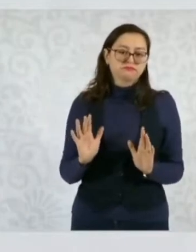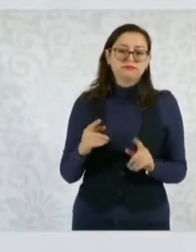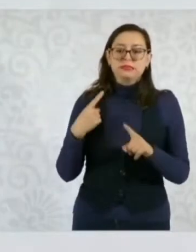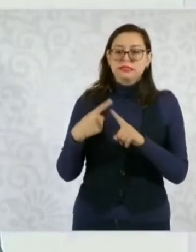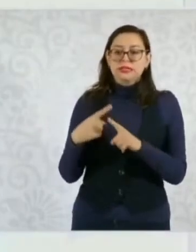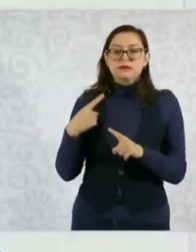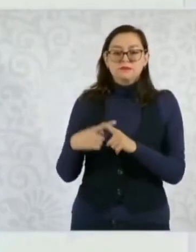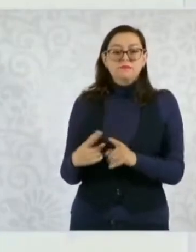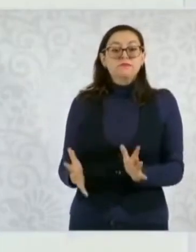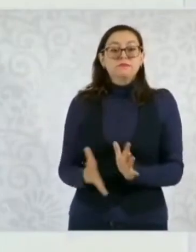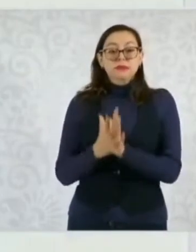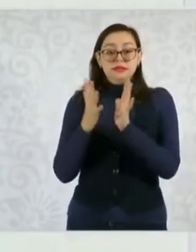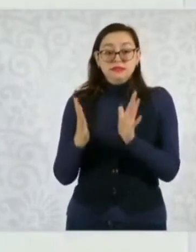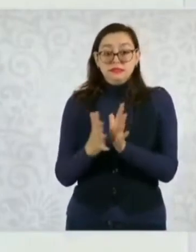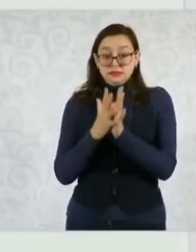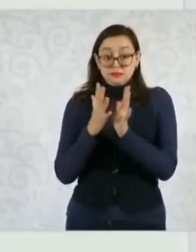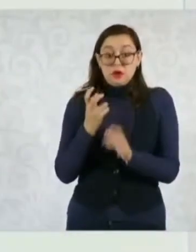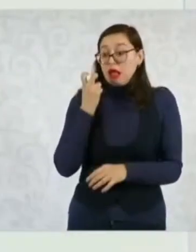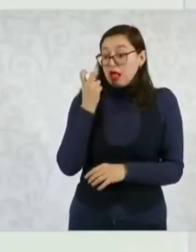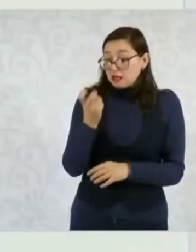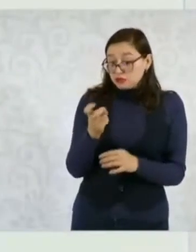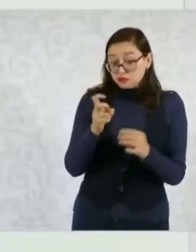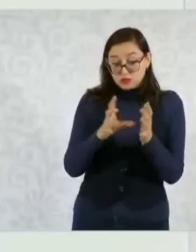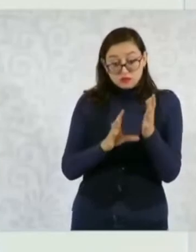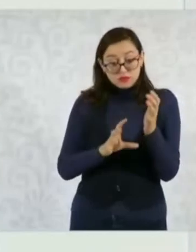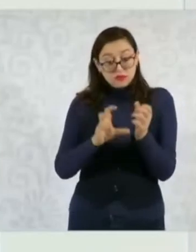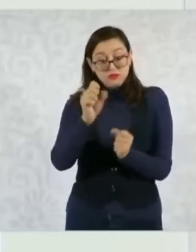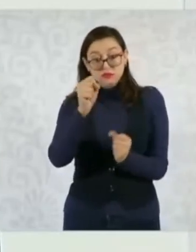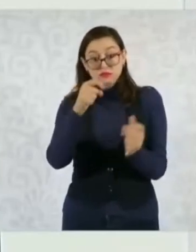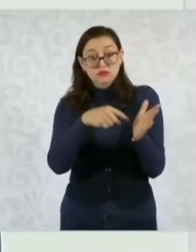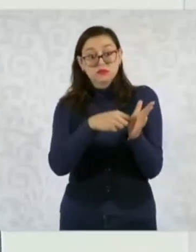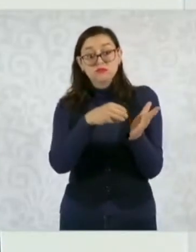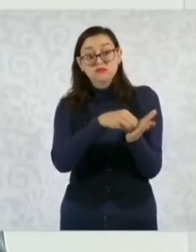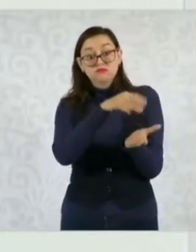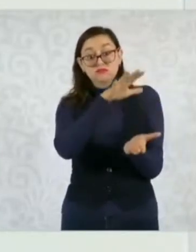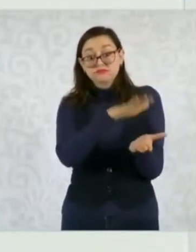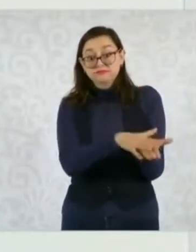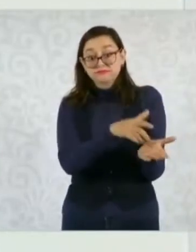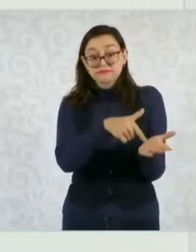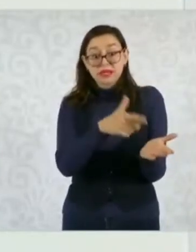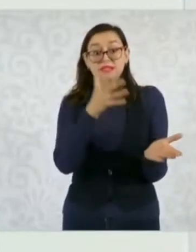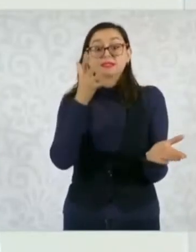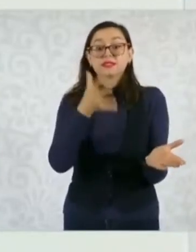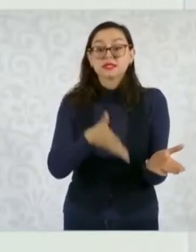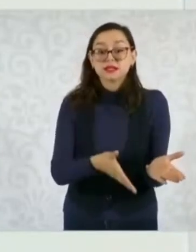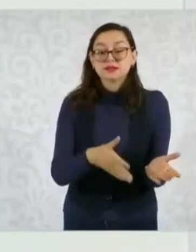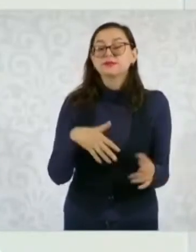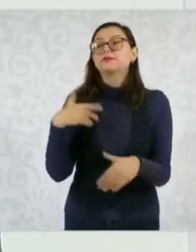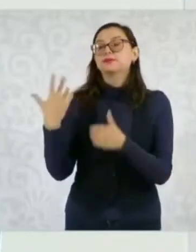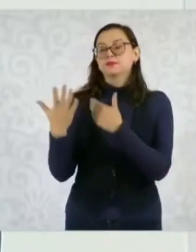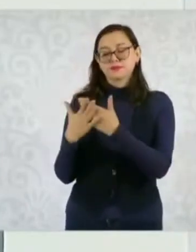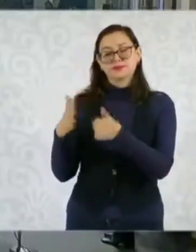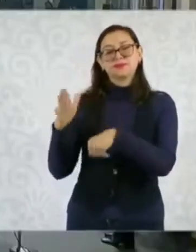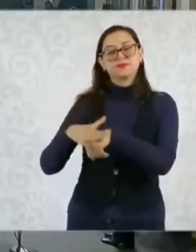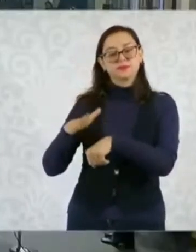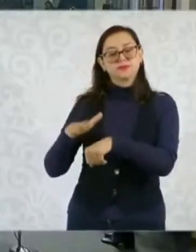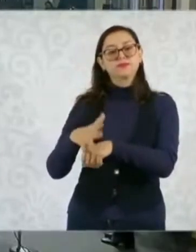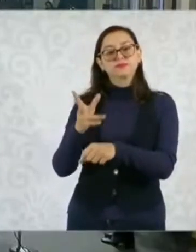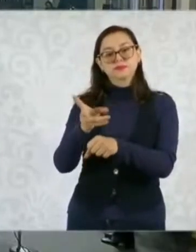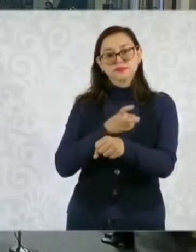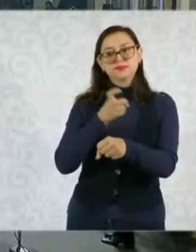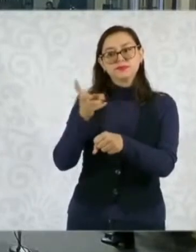participan. Eso ya está en la Constitución. Entonces, emite la convocatoria y viene todo este